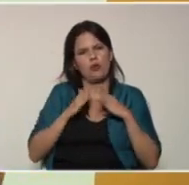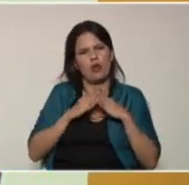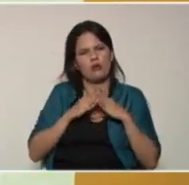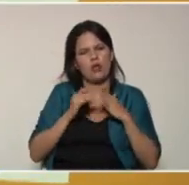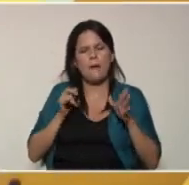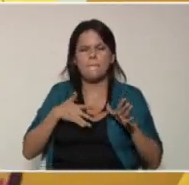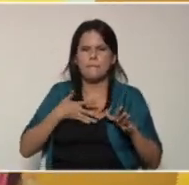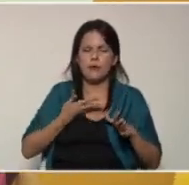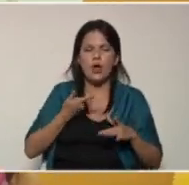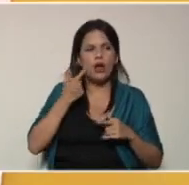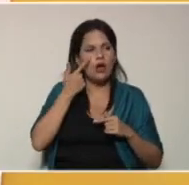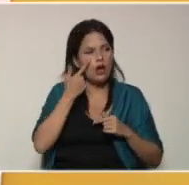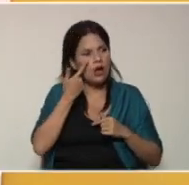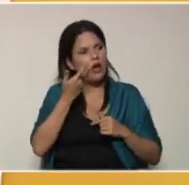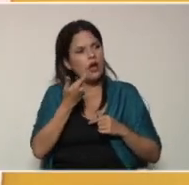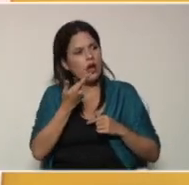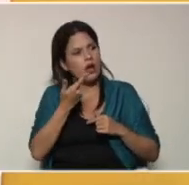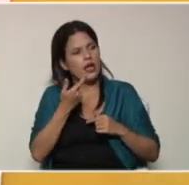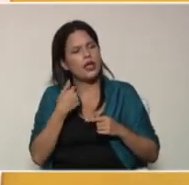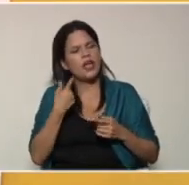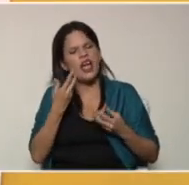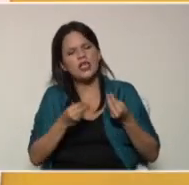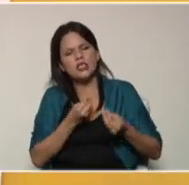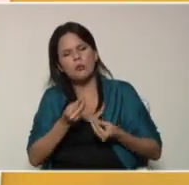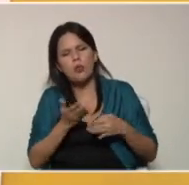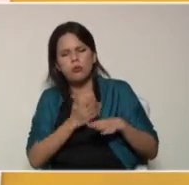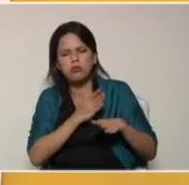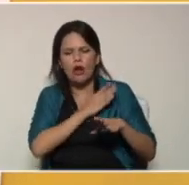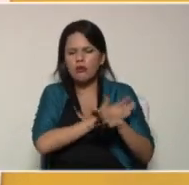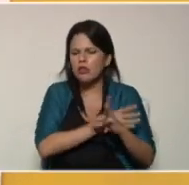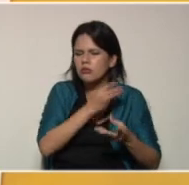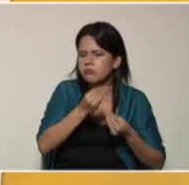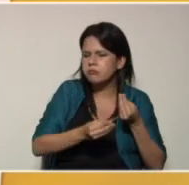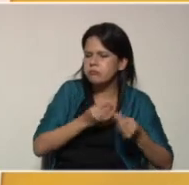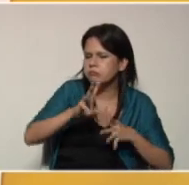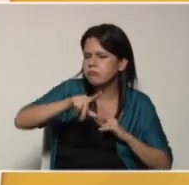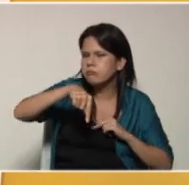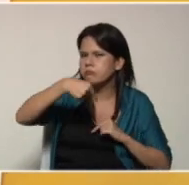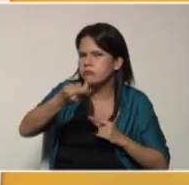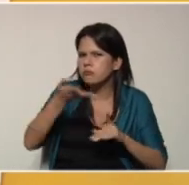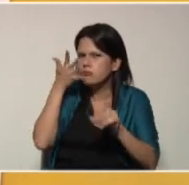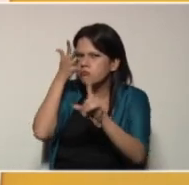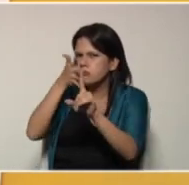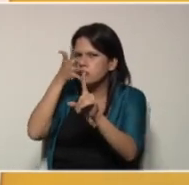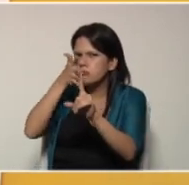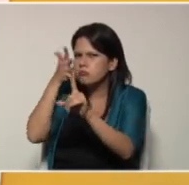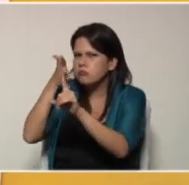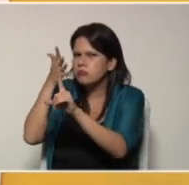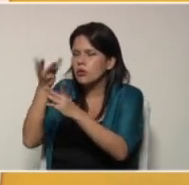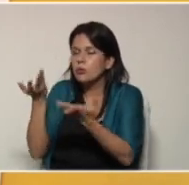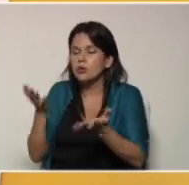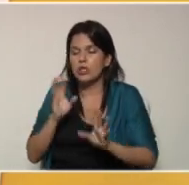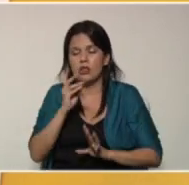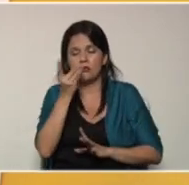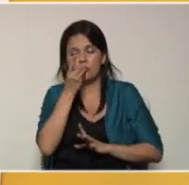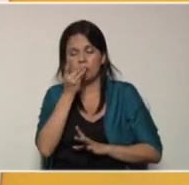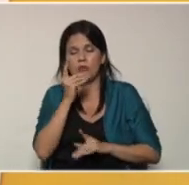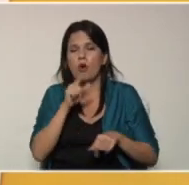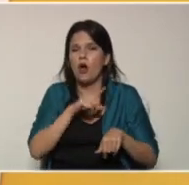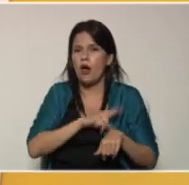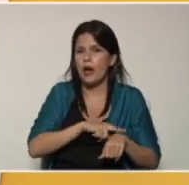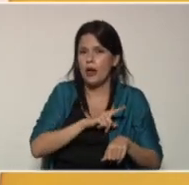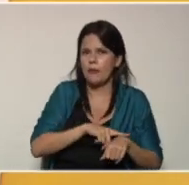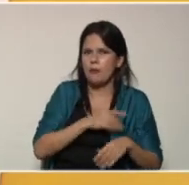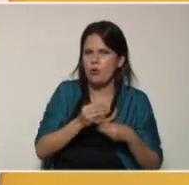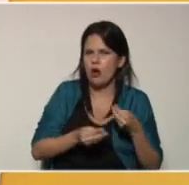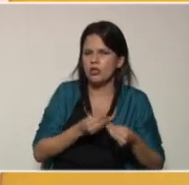poder darse cuenta que viene antes, que viene después, dándole orientaciones como ya desayunamos, ahora vamos a